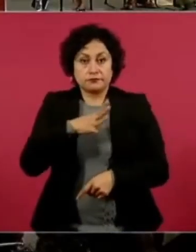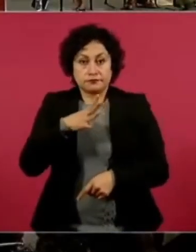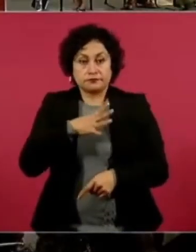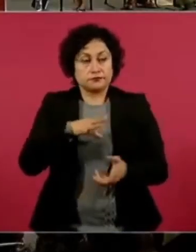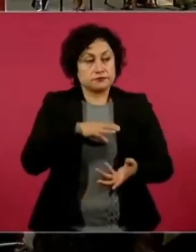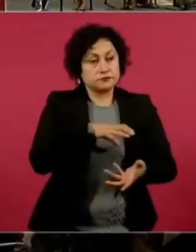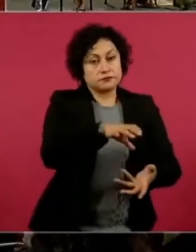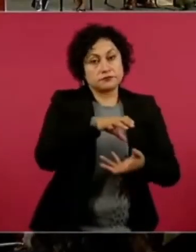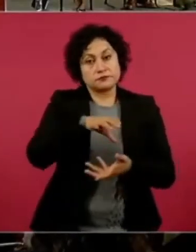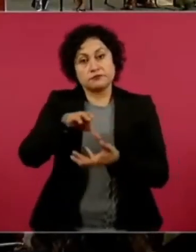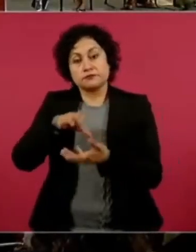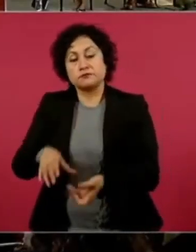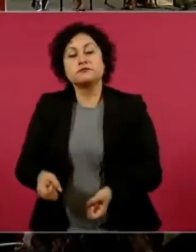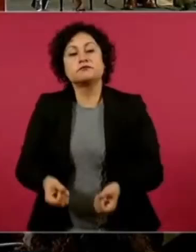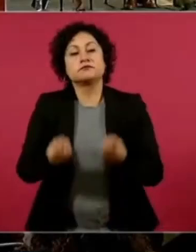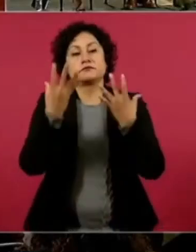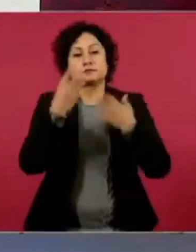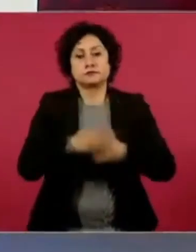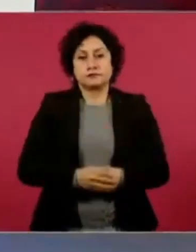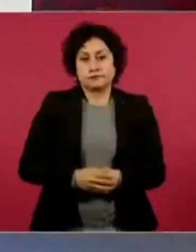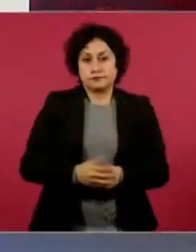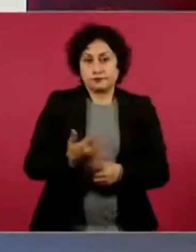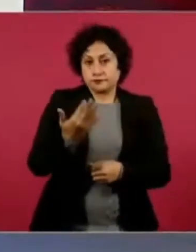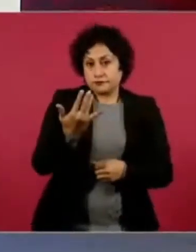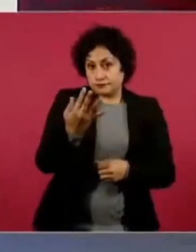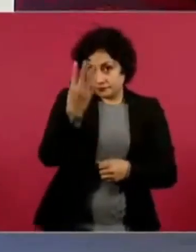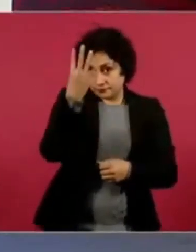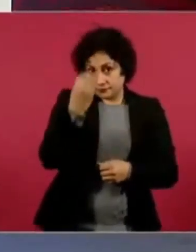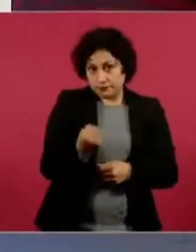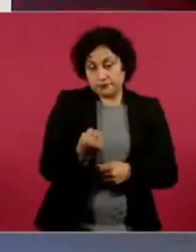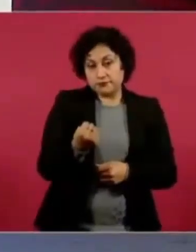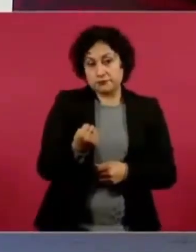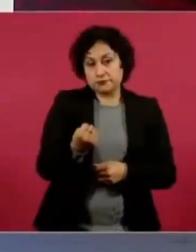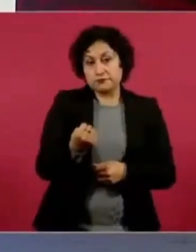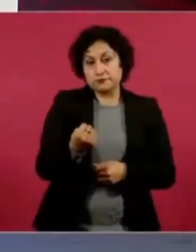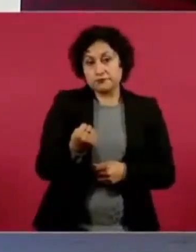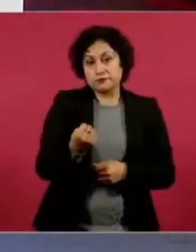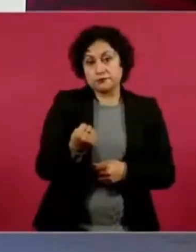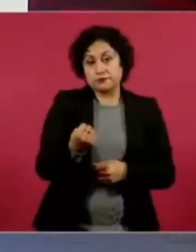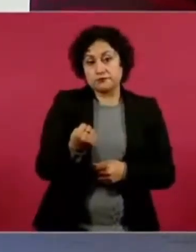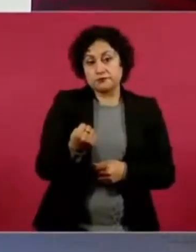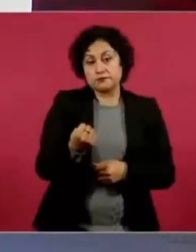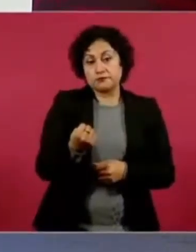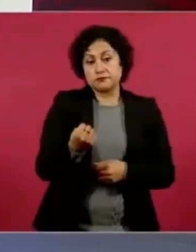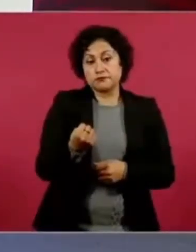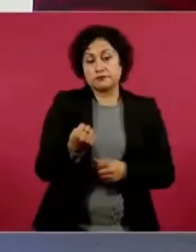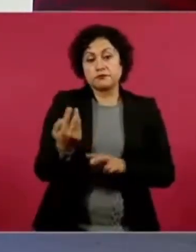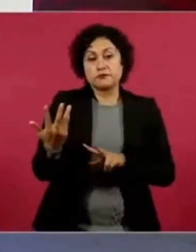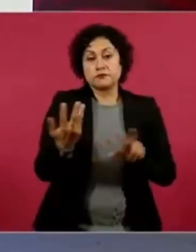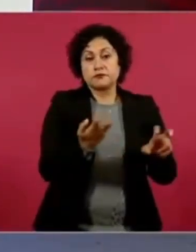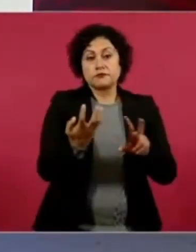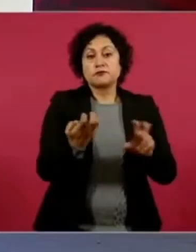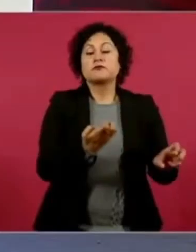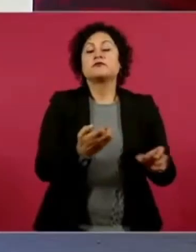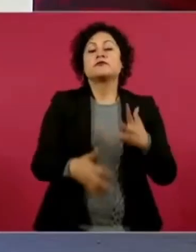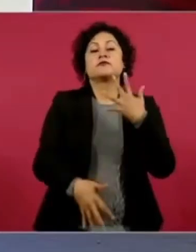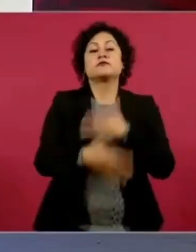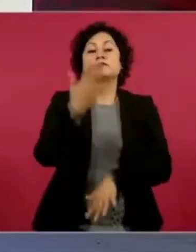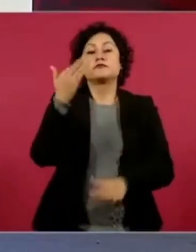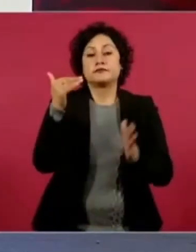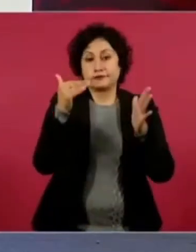59 815 mil litros,